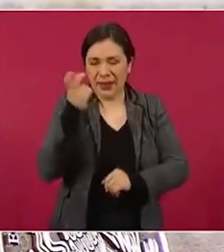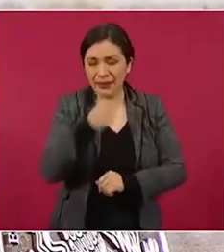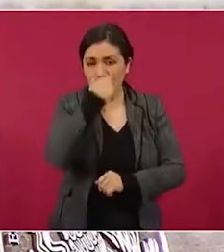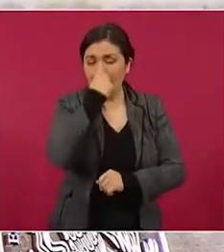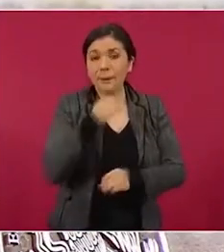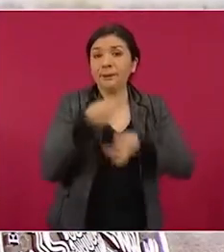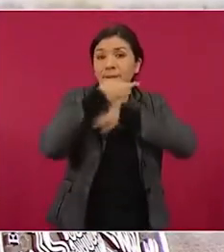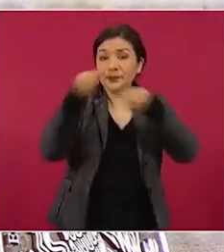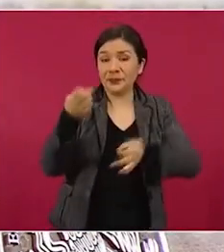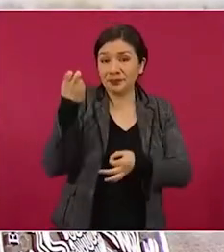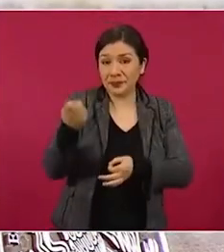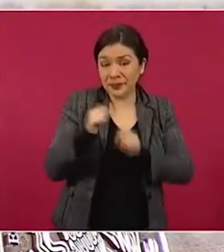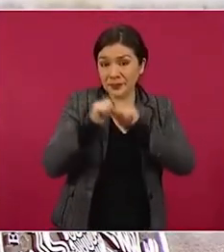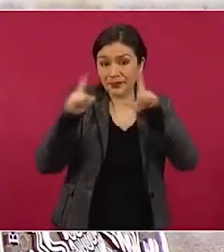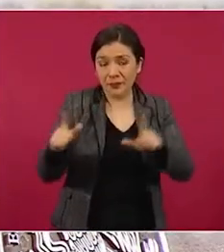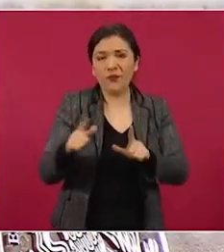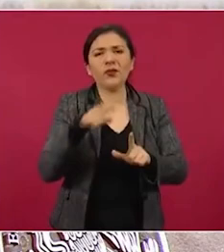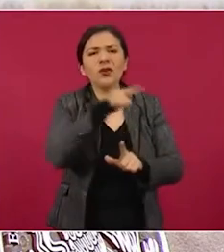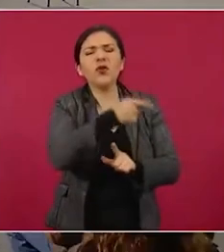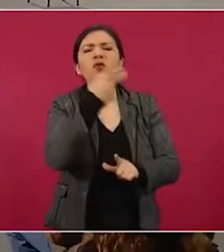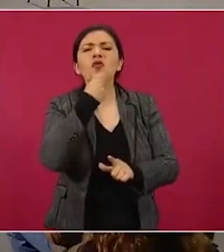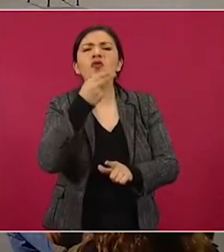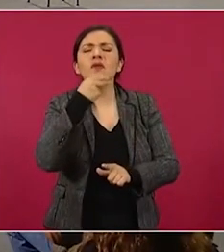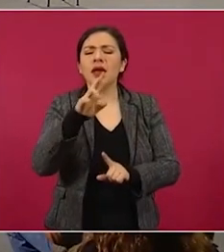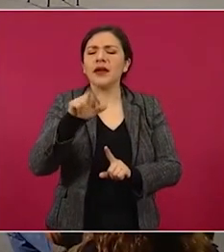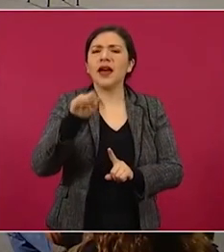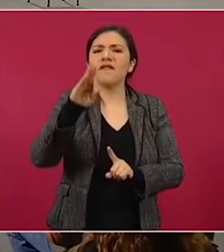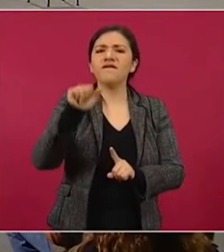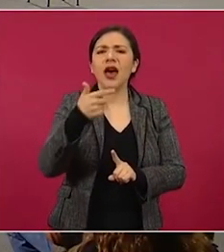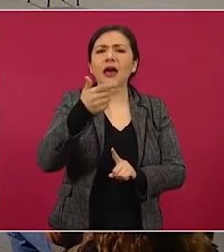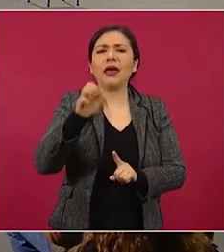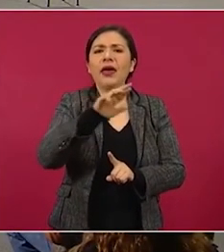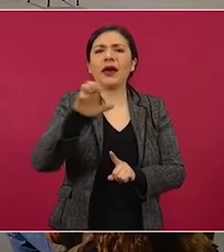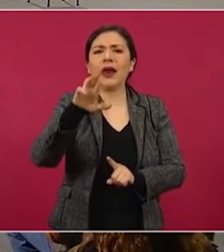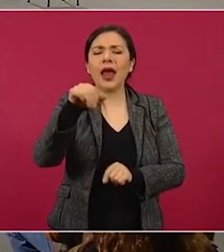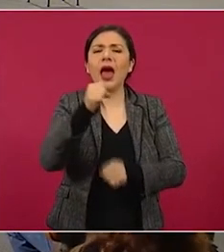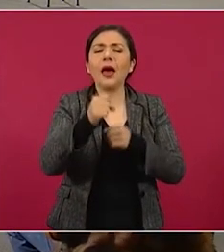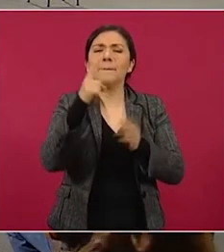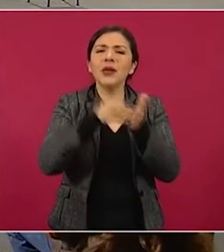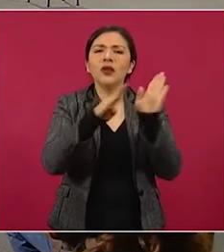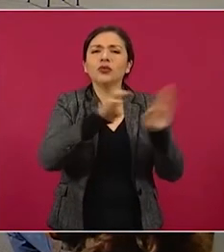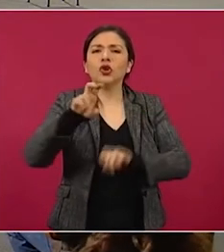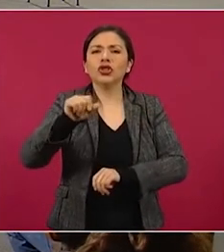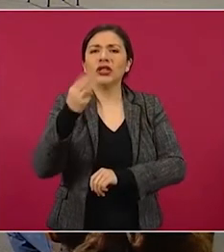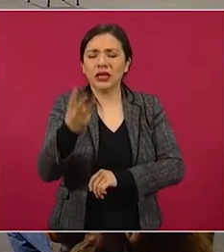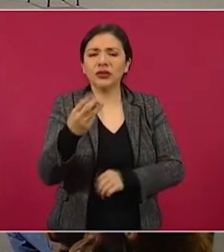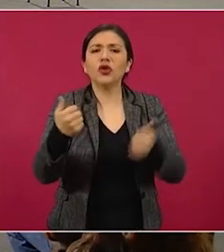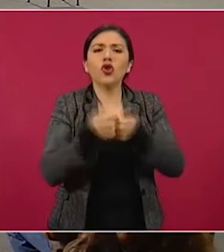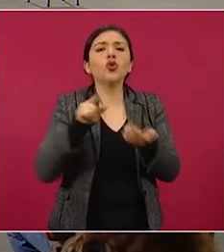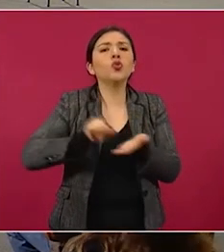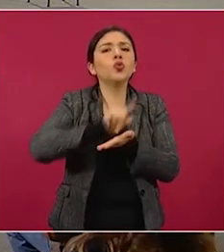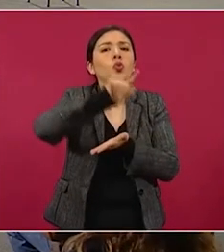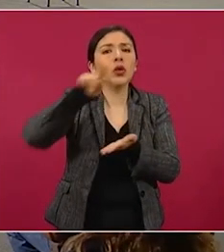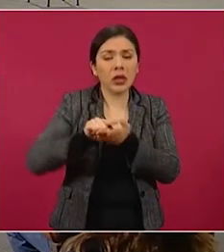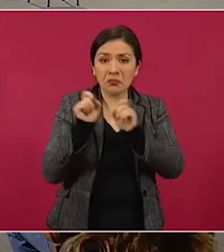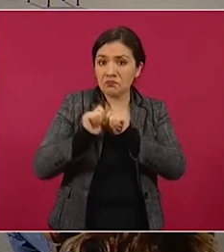última nota falsa fue enviada por el usuario Rafa Herrera 1983 a través de Twitter.